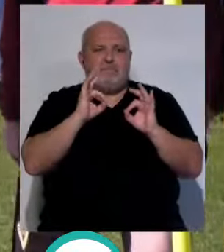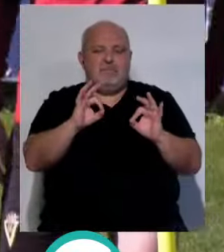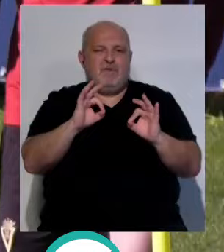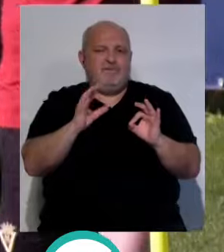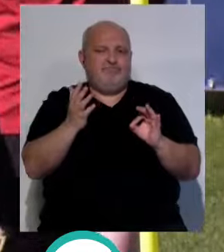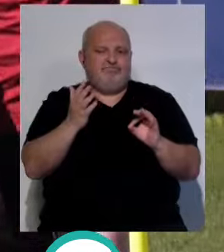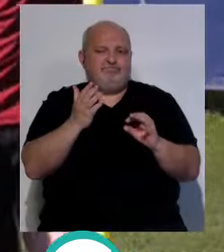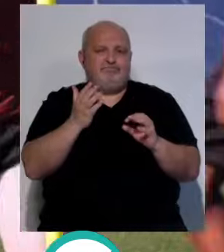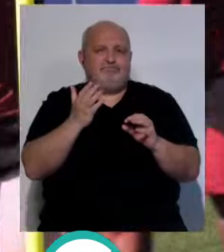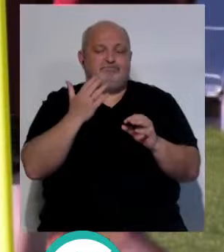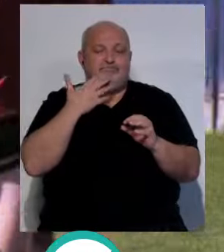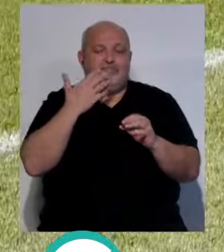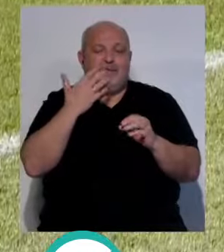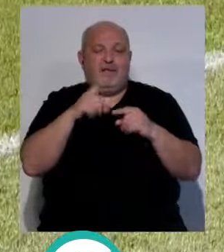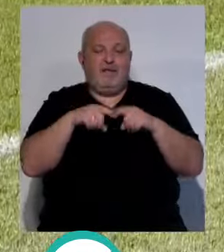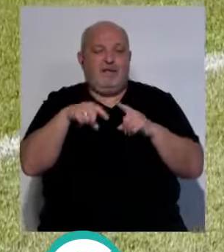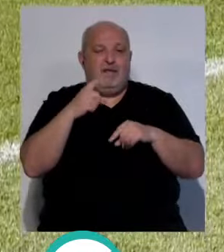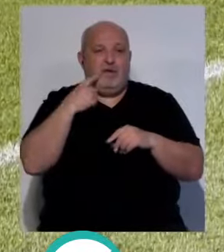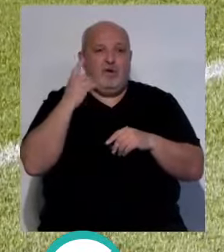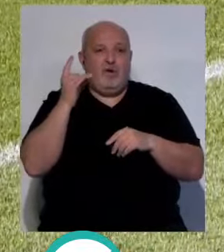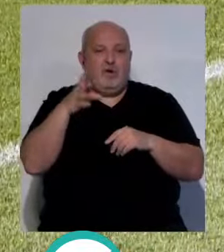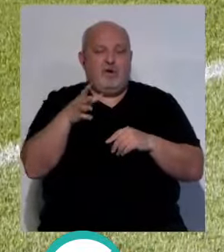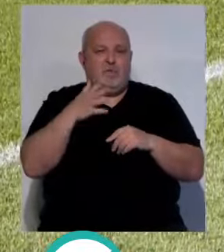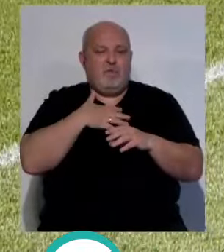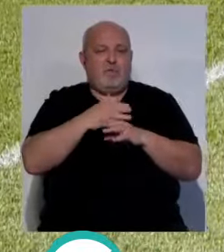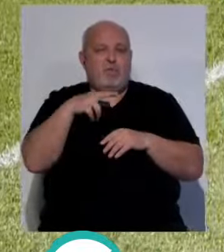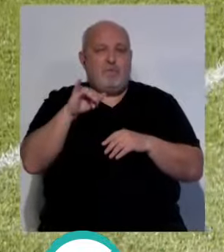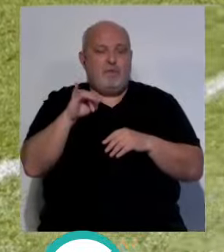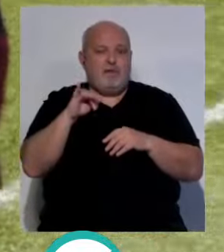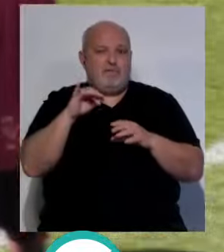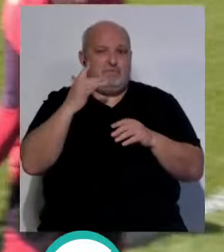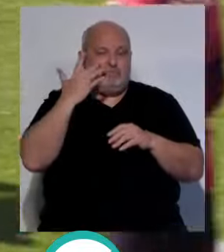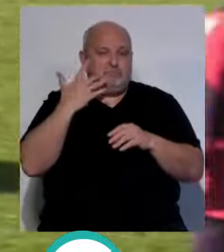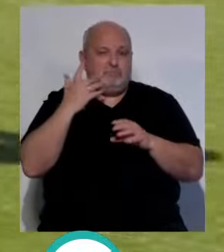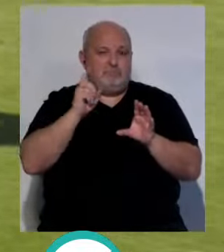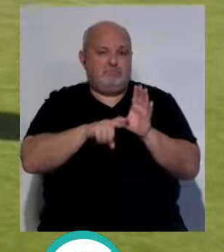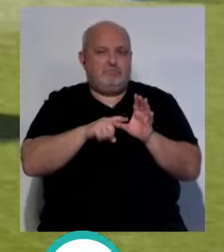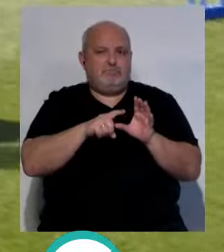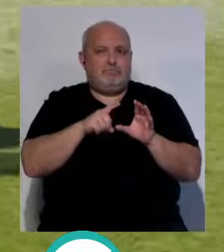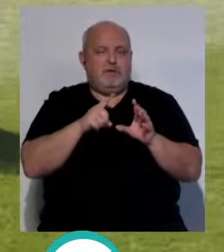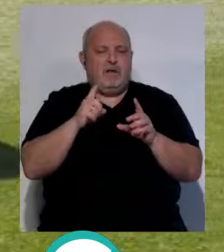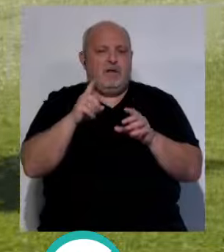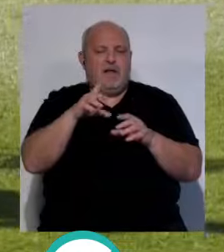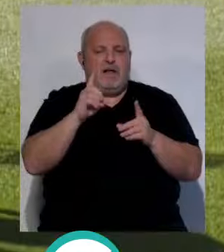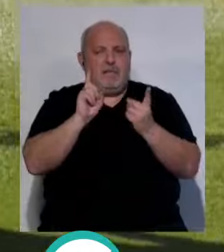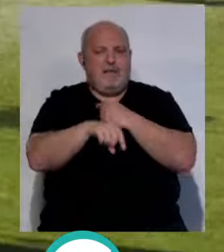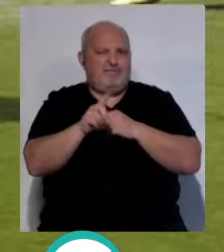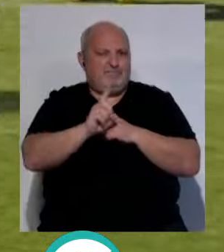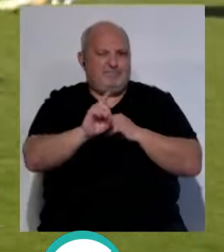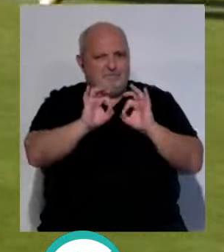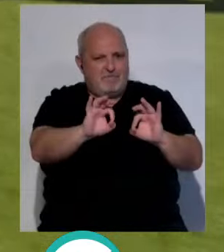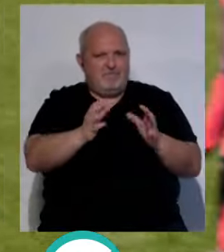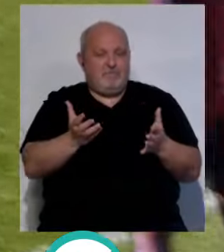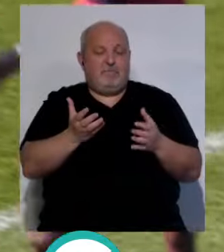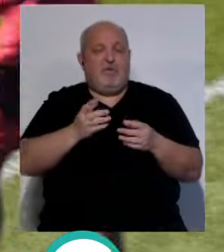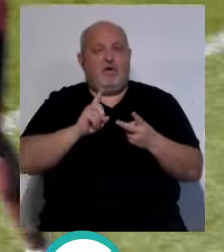porque... ...tenemos problemas de meter un gol, para mí, Juanmi, que desde que ha llegado a ser el único que ve el portería... ...yo no lo hubiera quitado. Y otro jugador que